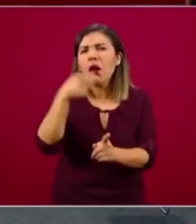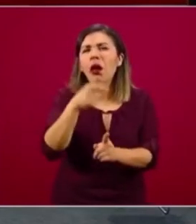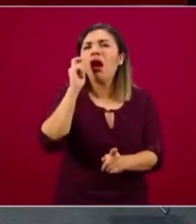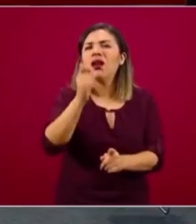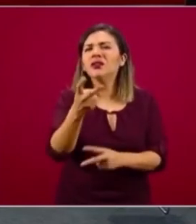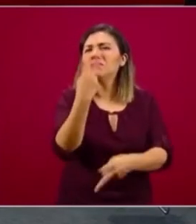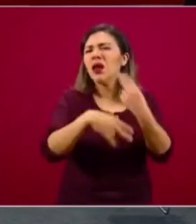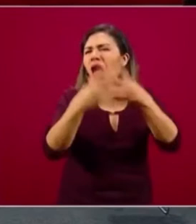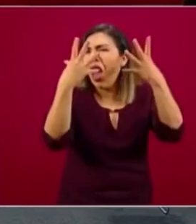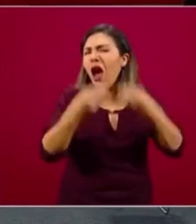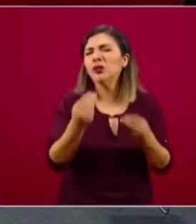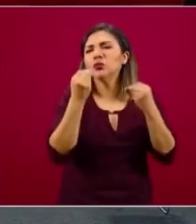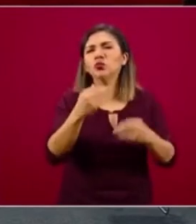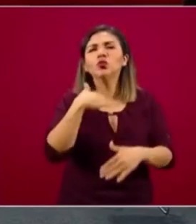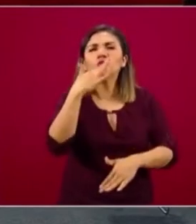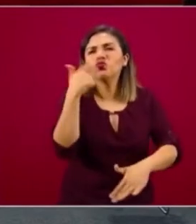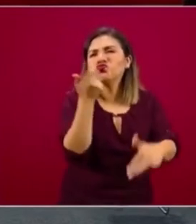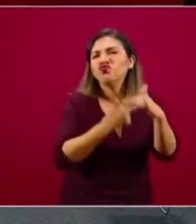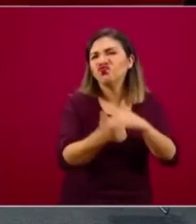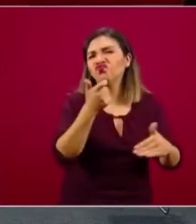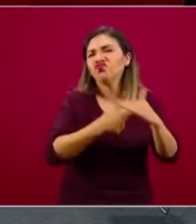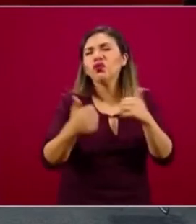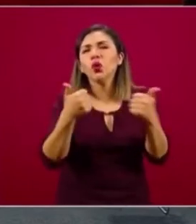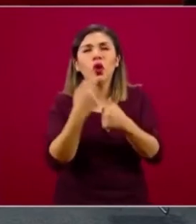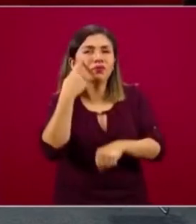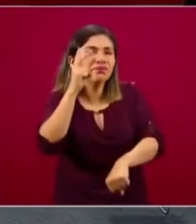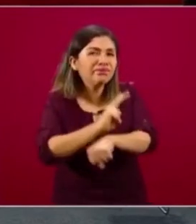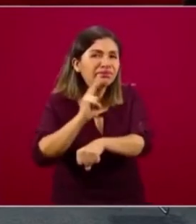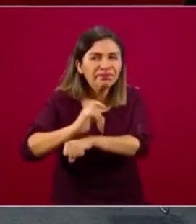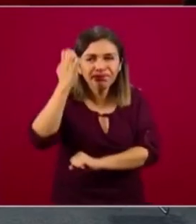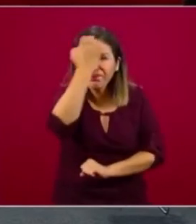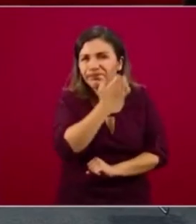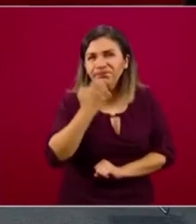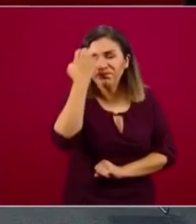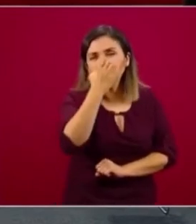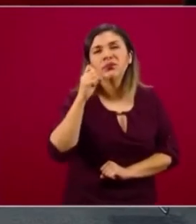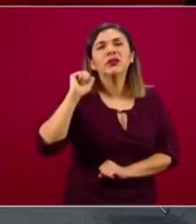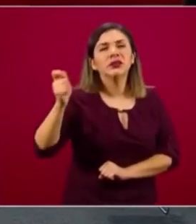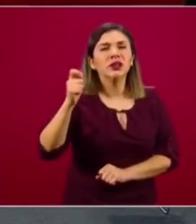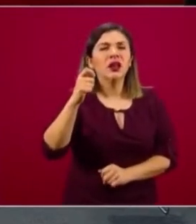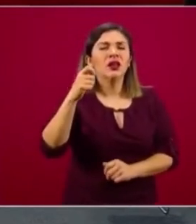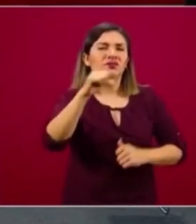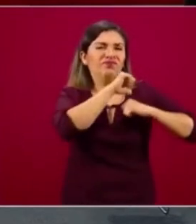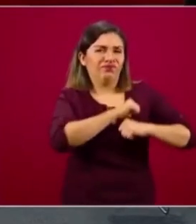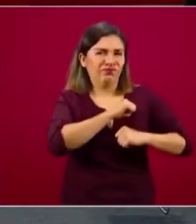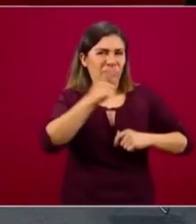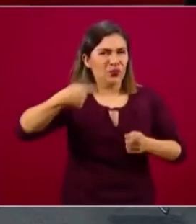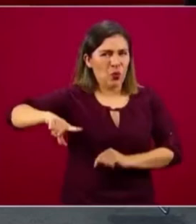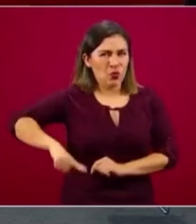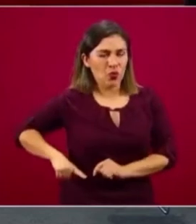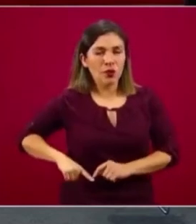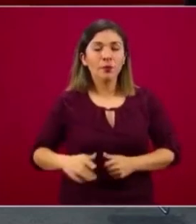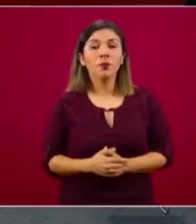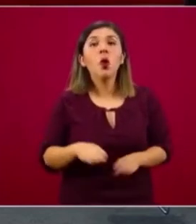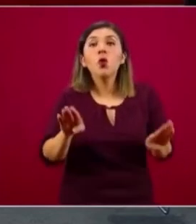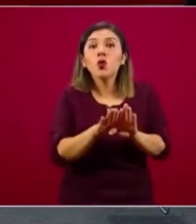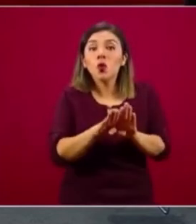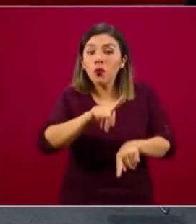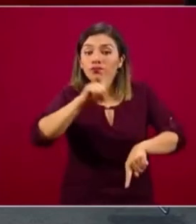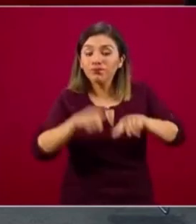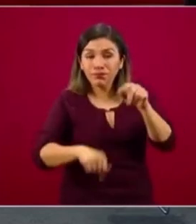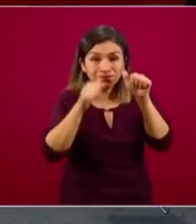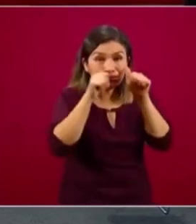las inspecciones que se realizan por parte de las autoridades públicas. Para atender esta problemática se crea